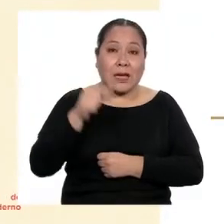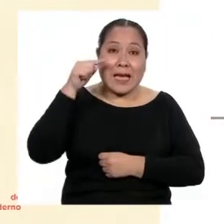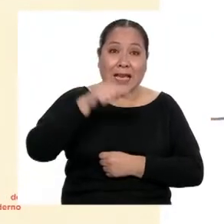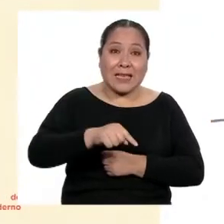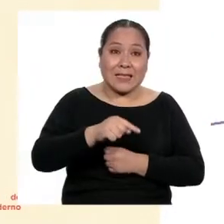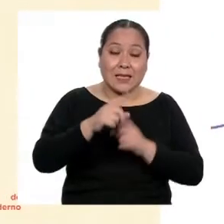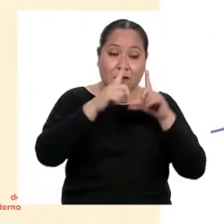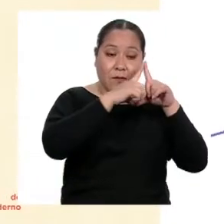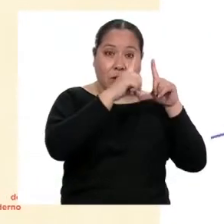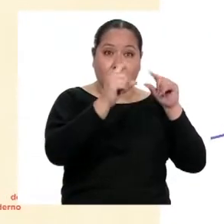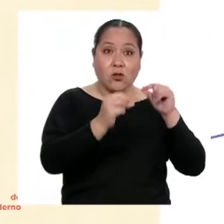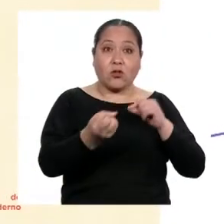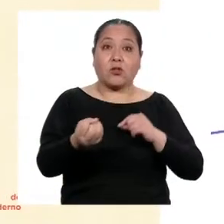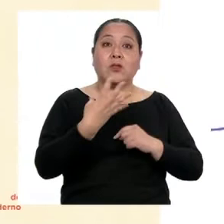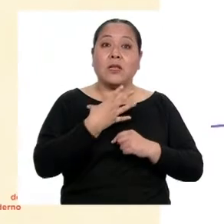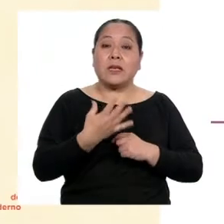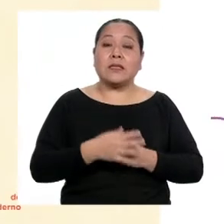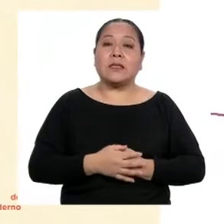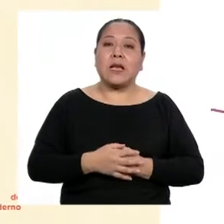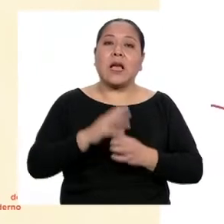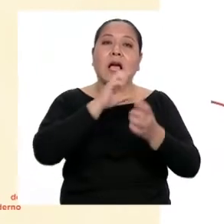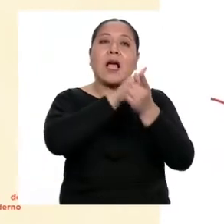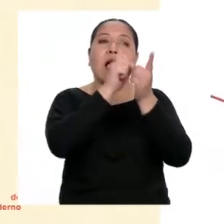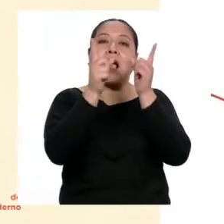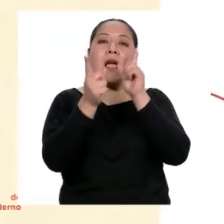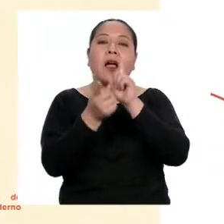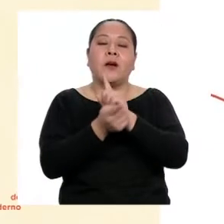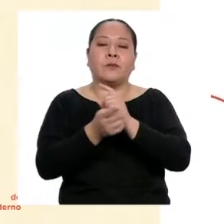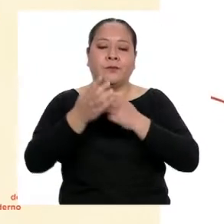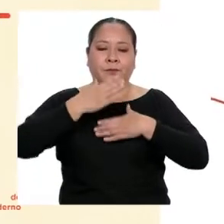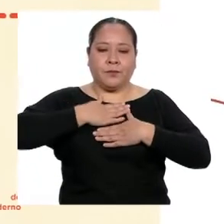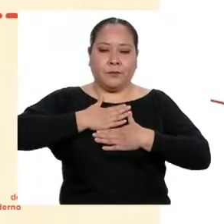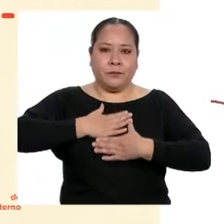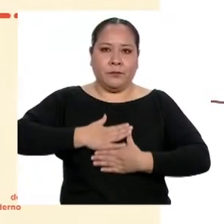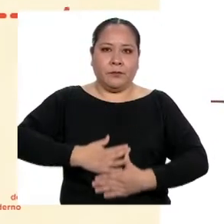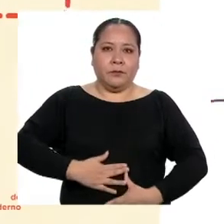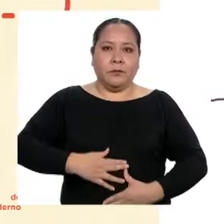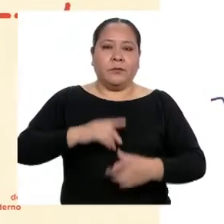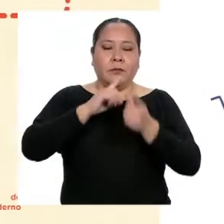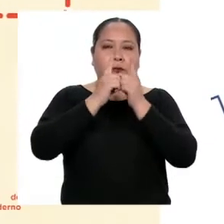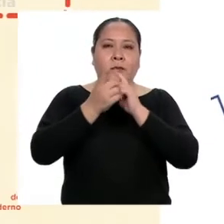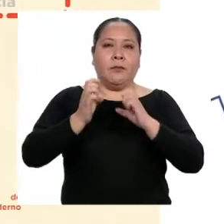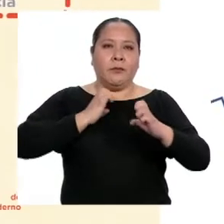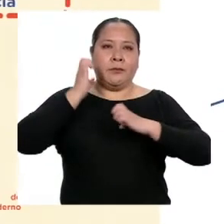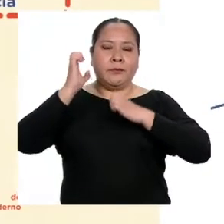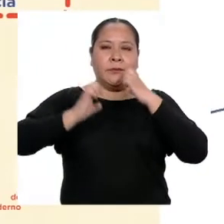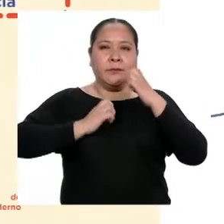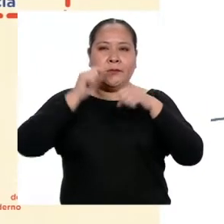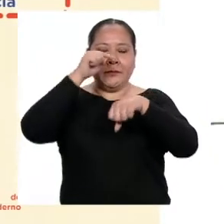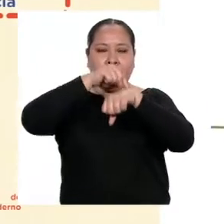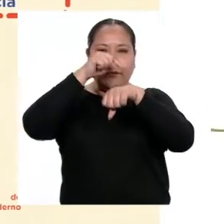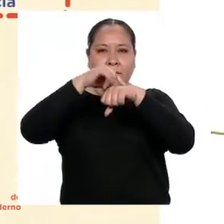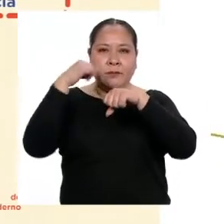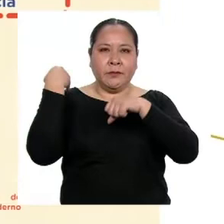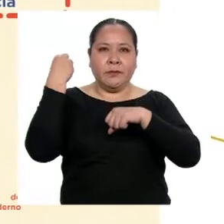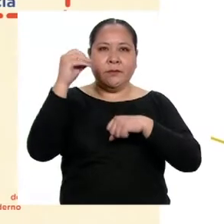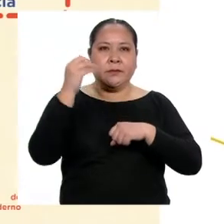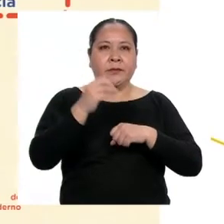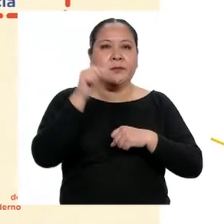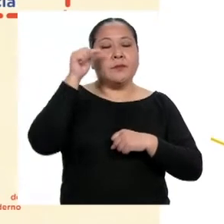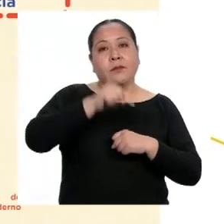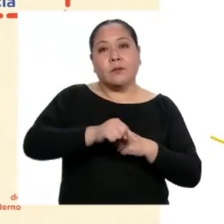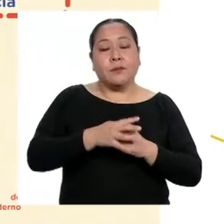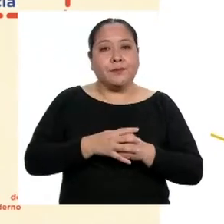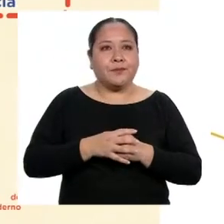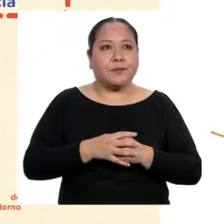nos está hablando de los cambios físicos y emocionales durante la adolescencia. Este